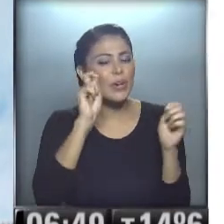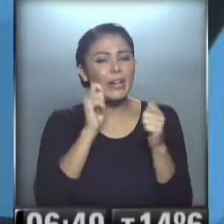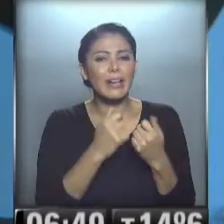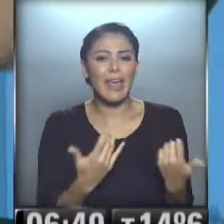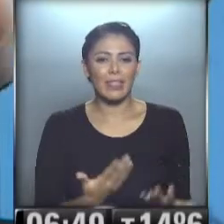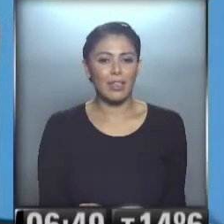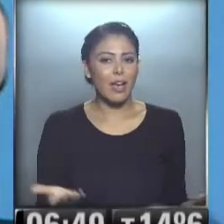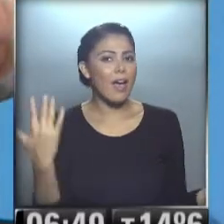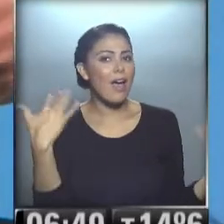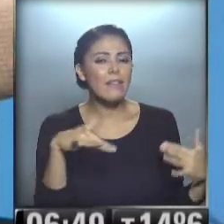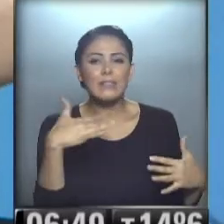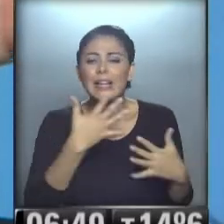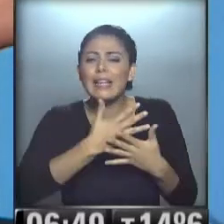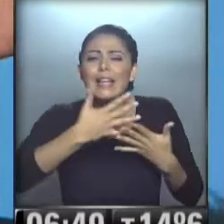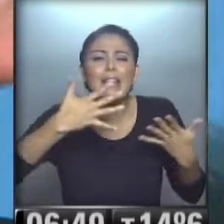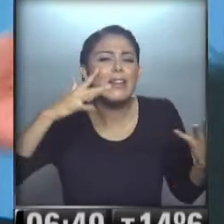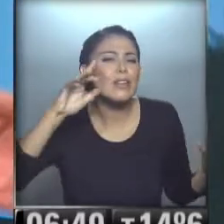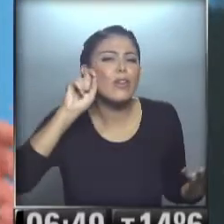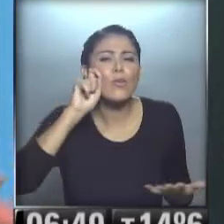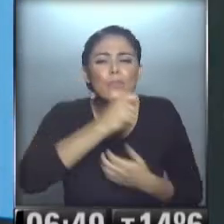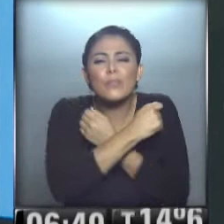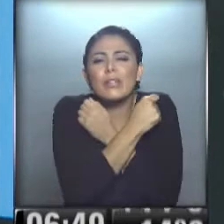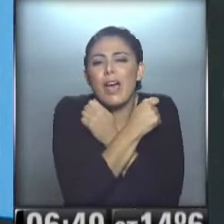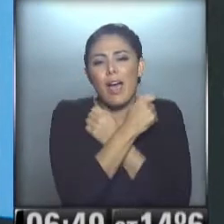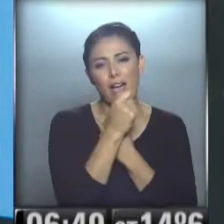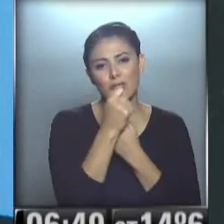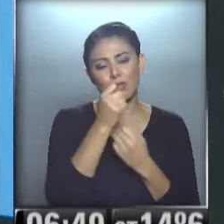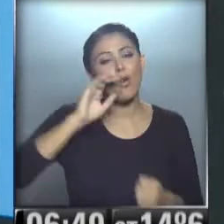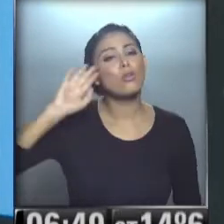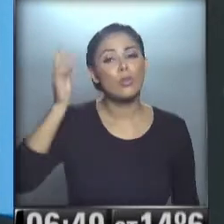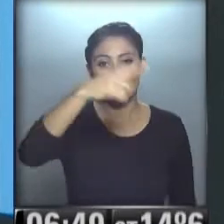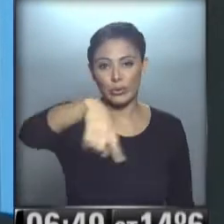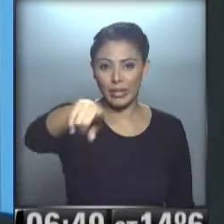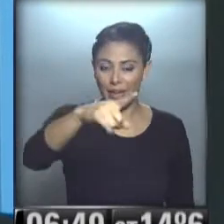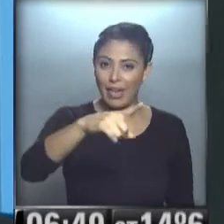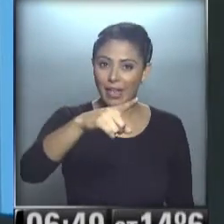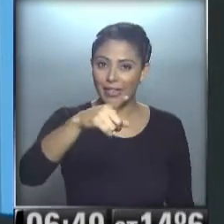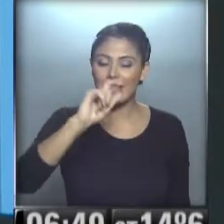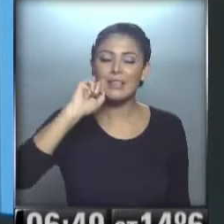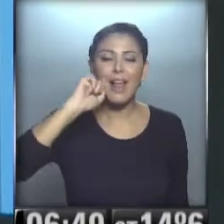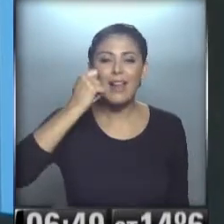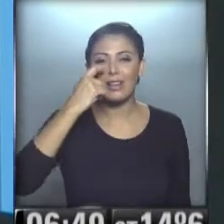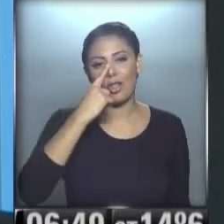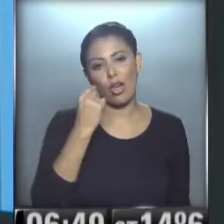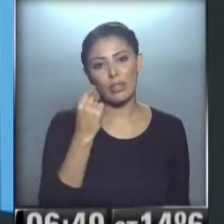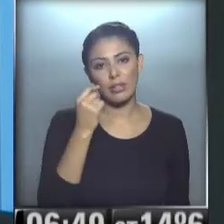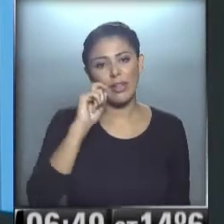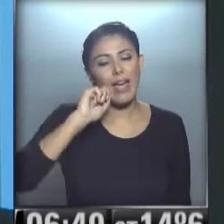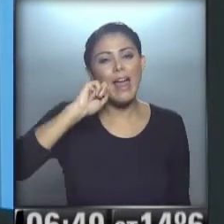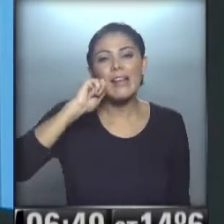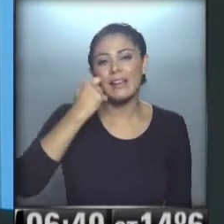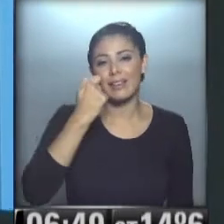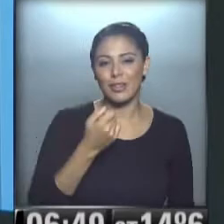grande, eh... ...grande, grande, enorme nuestro abrazo también para todos ustedes... ...que tengan un muy lindo día, pero muy,